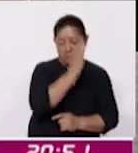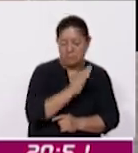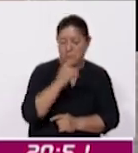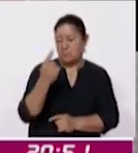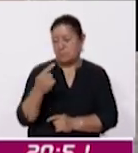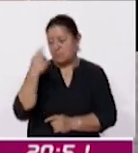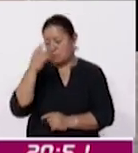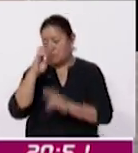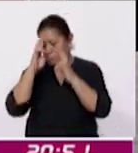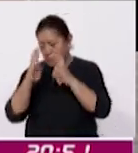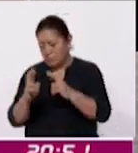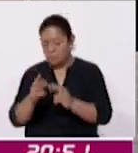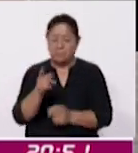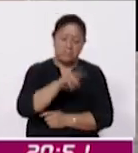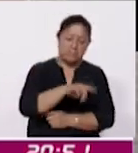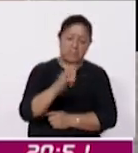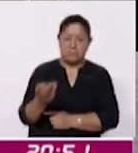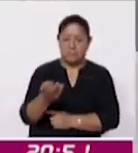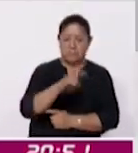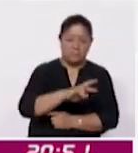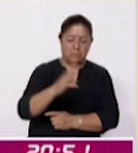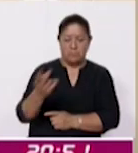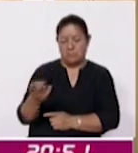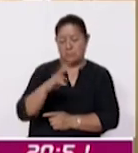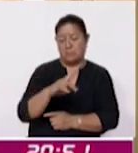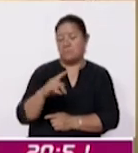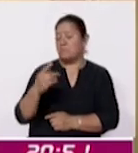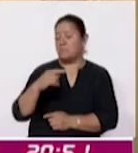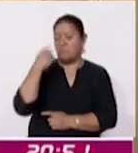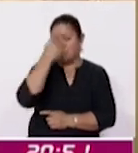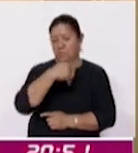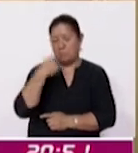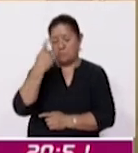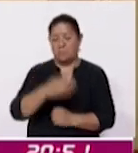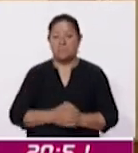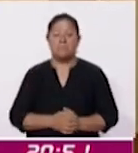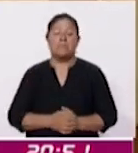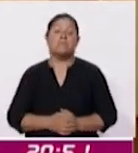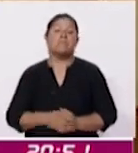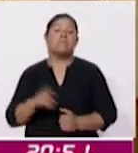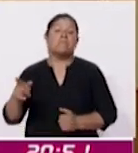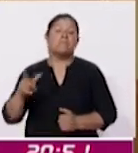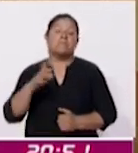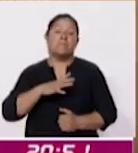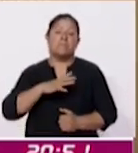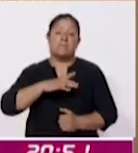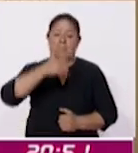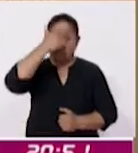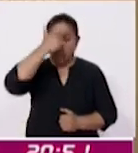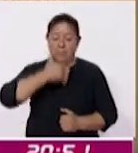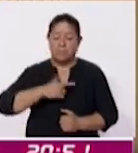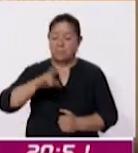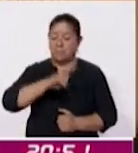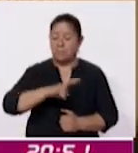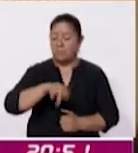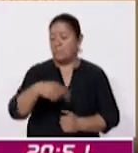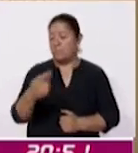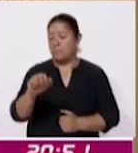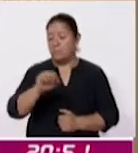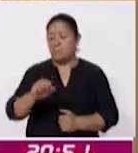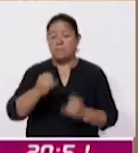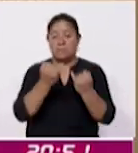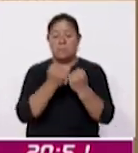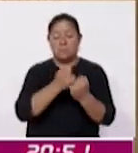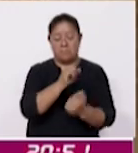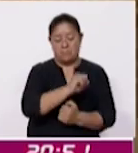hora de veneración durante todo el día Rojas Bretón agregó que durante la noche del viernes al sábado así como del sábado al